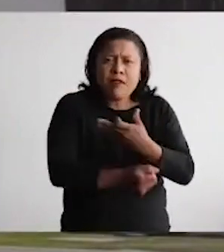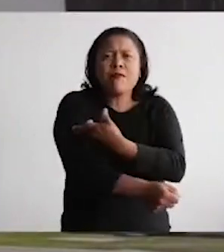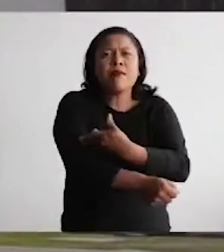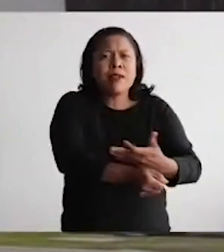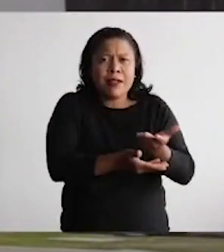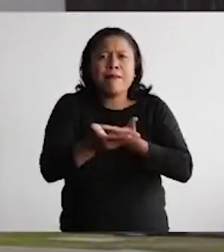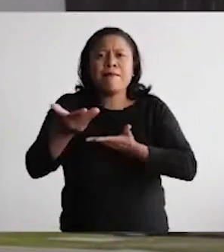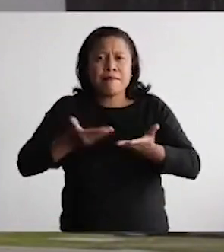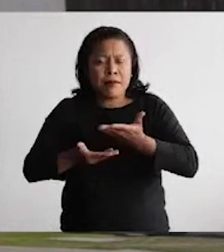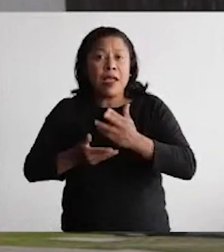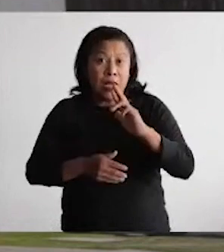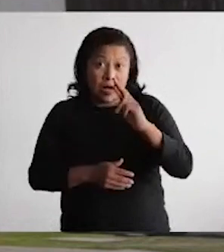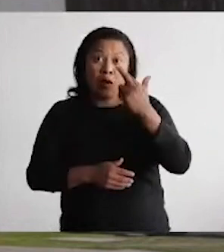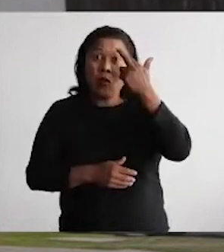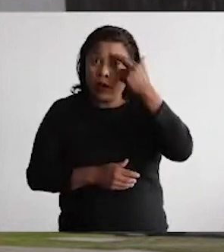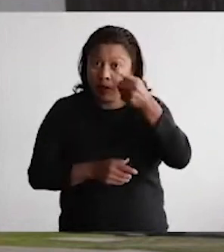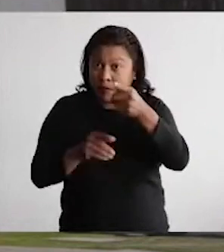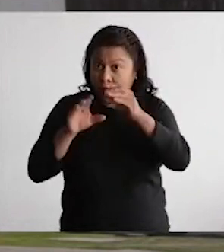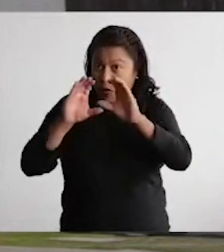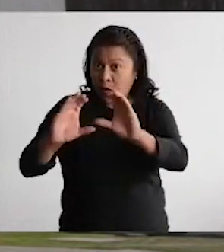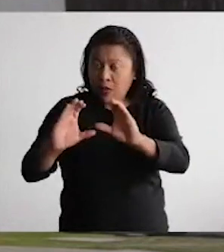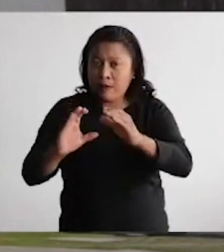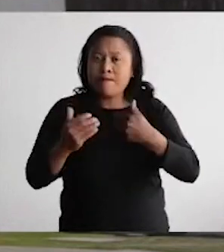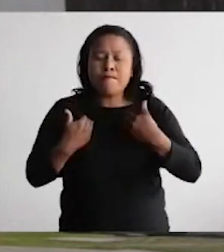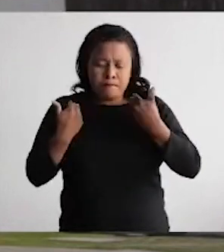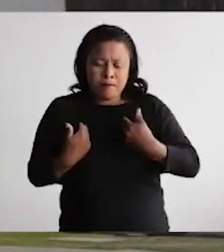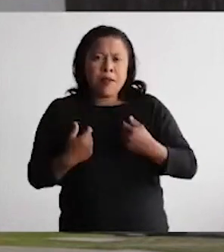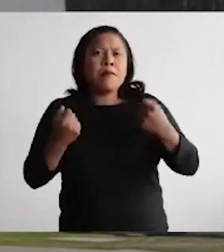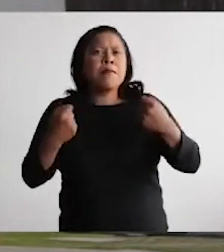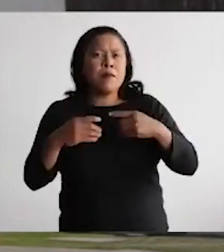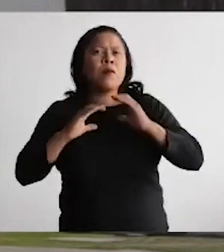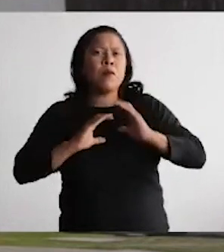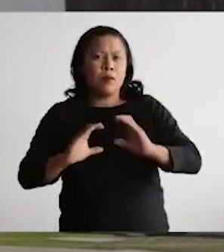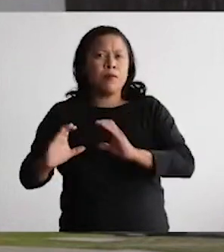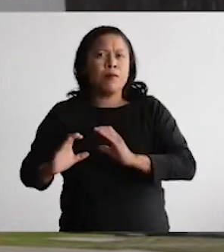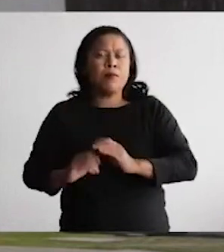tus seres queridos. Recuerda que si te cuidas tú, nos cuidamos todos.